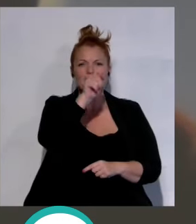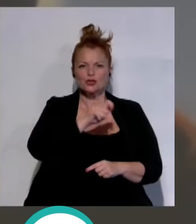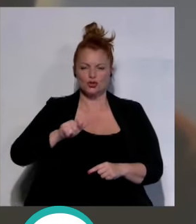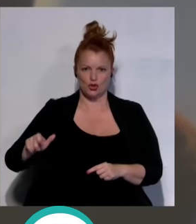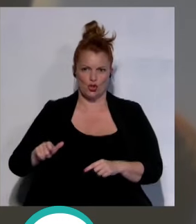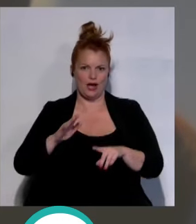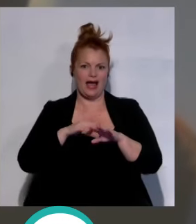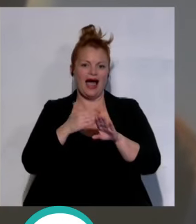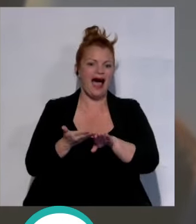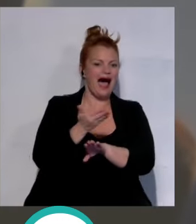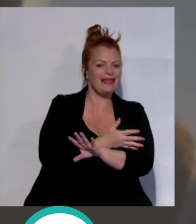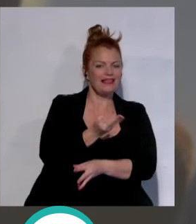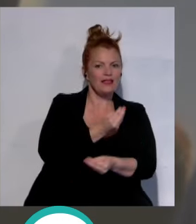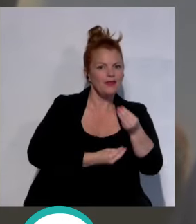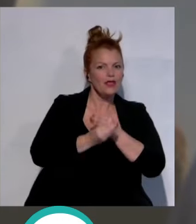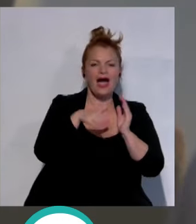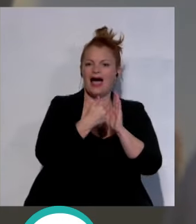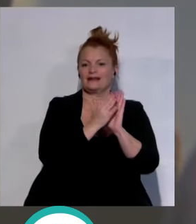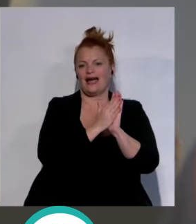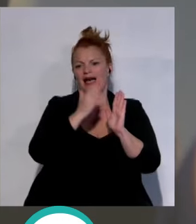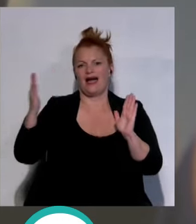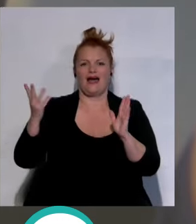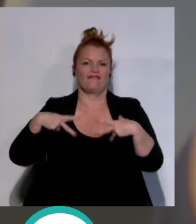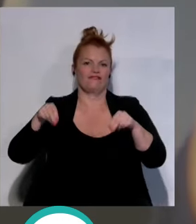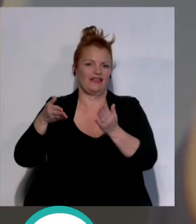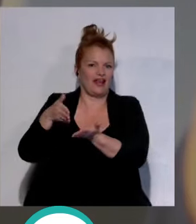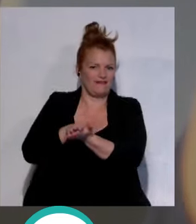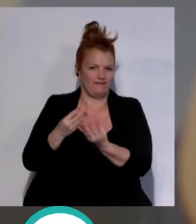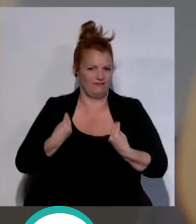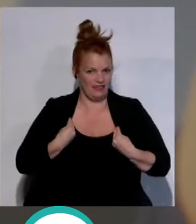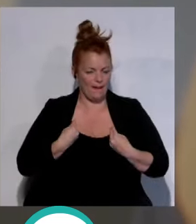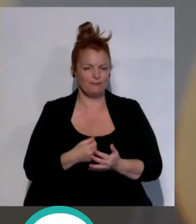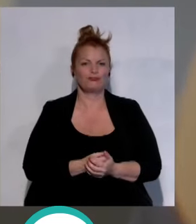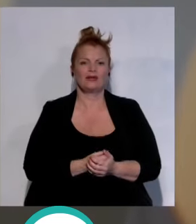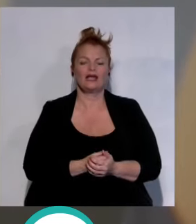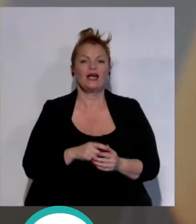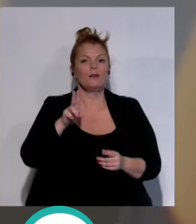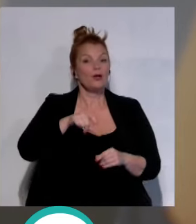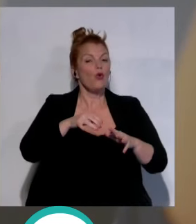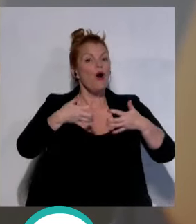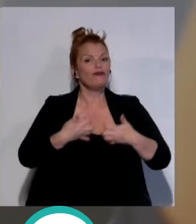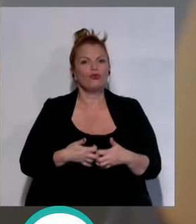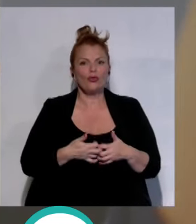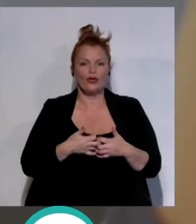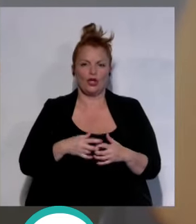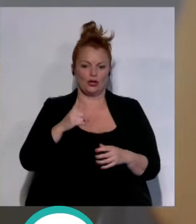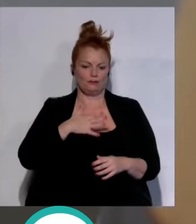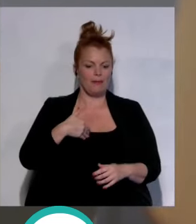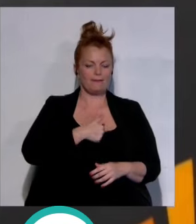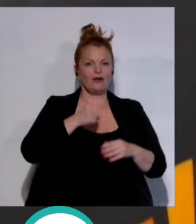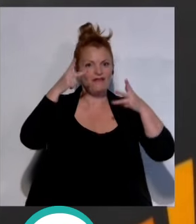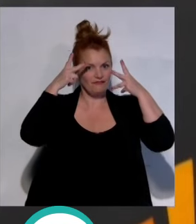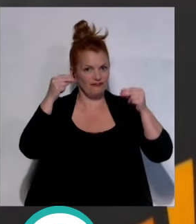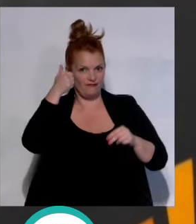incluso antes del nacimiento hasta el final de la vida. Hay una de las funciones que tenemos los enfermeros y enfermeras